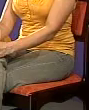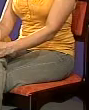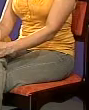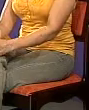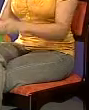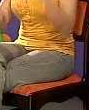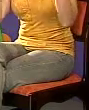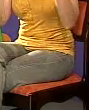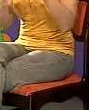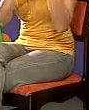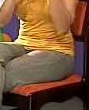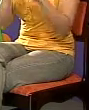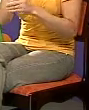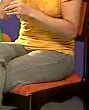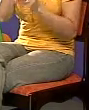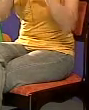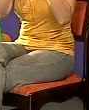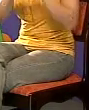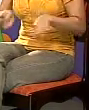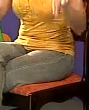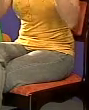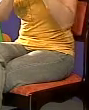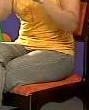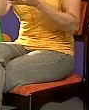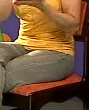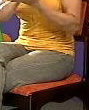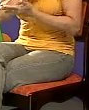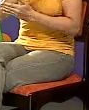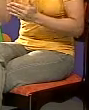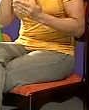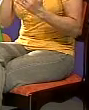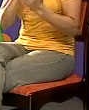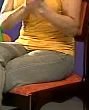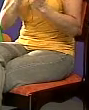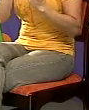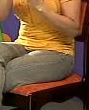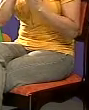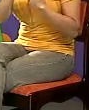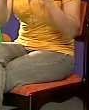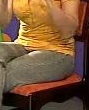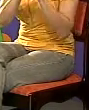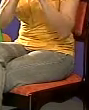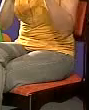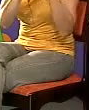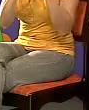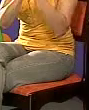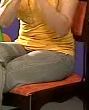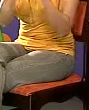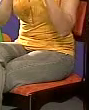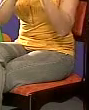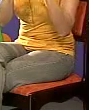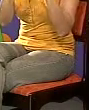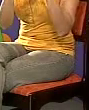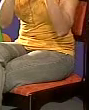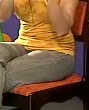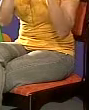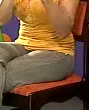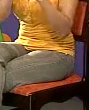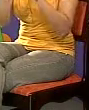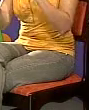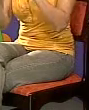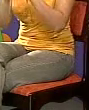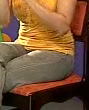En Nexus usted es muy importante, por eso si siente que es víctima de una violación de la ley 7600 o de la ley